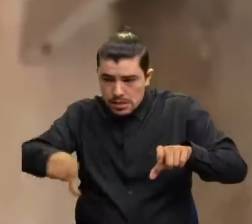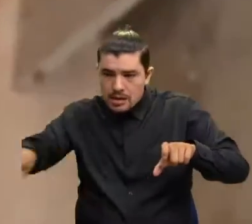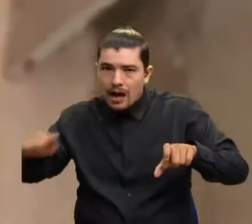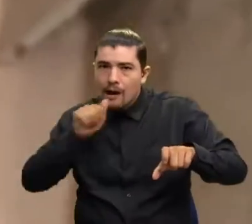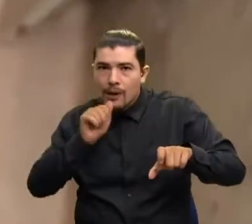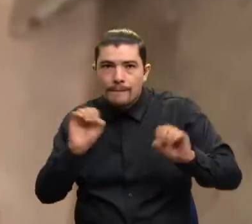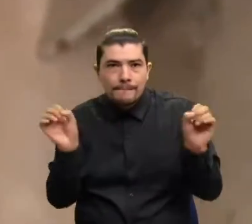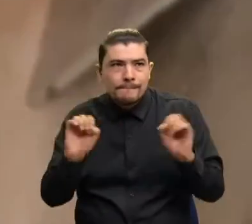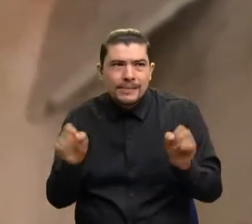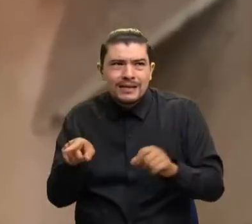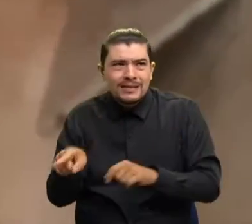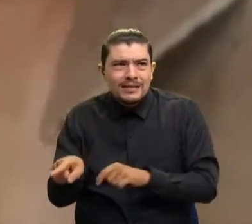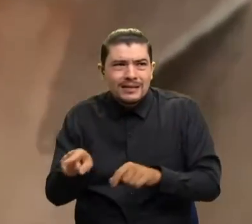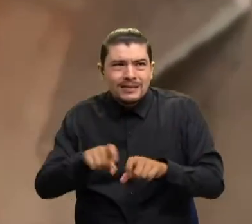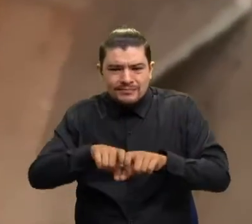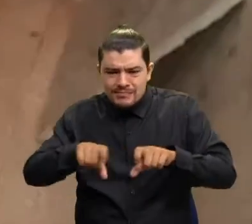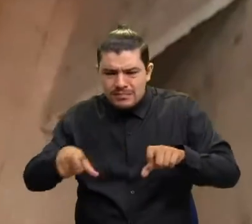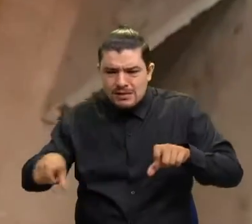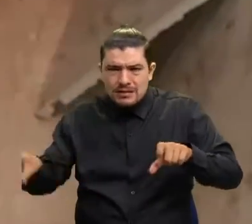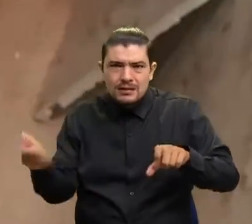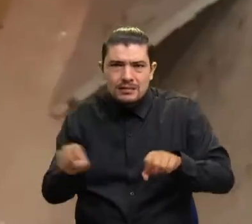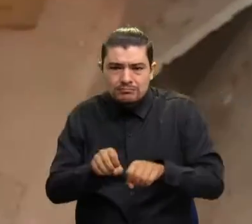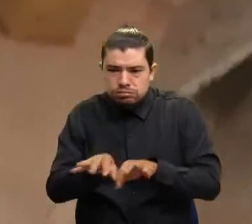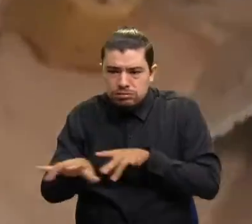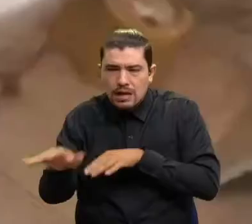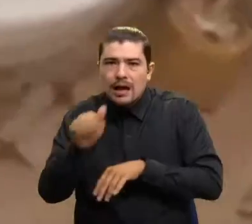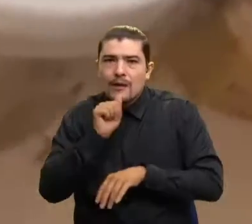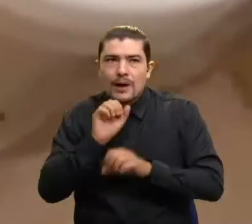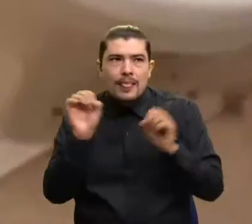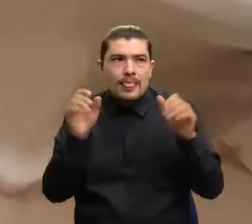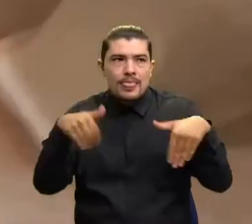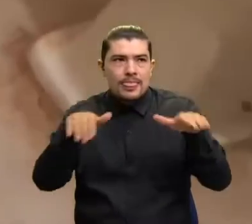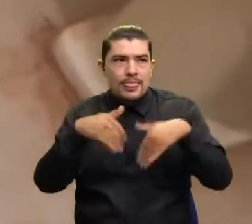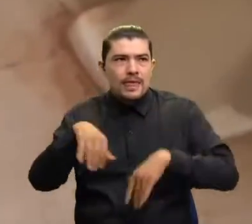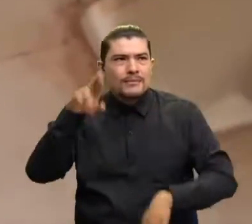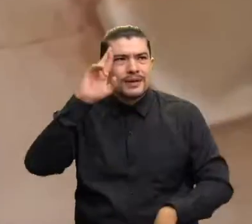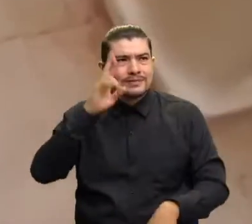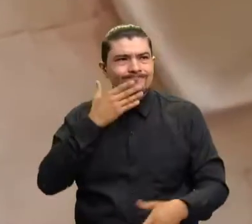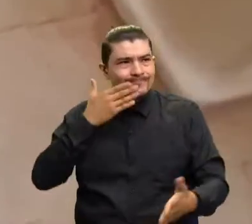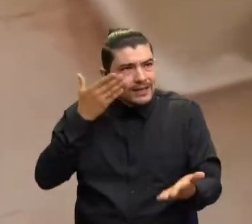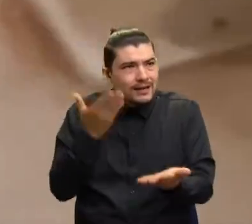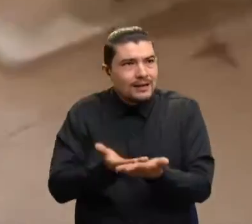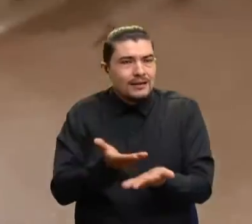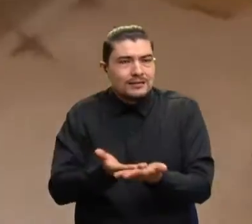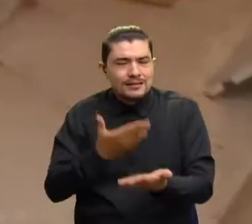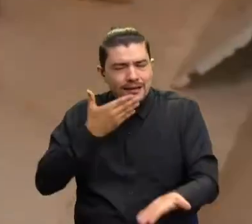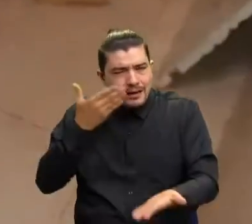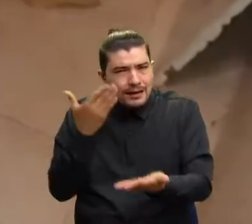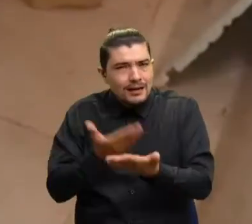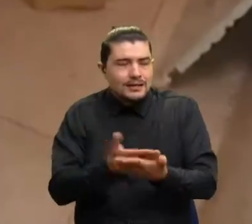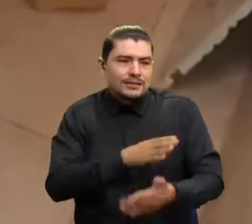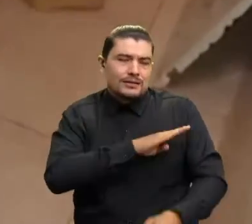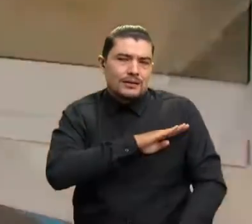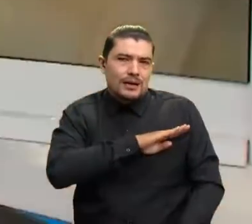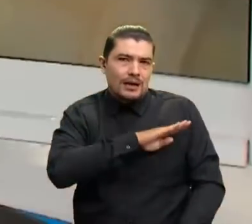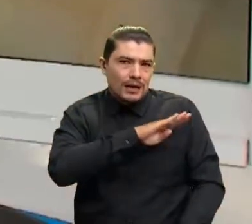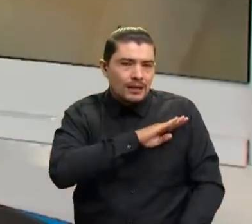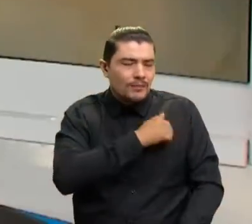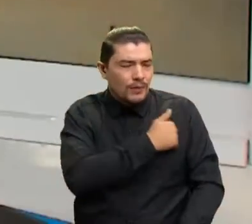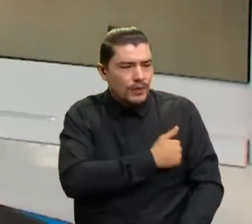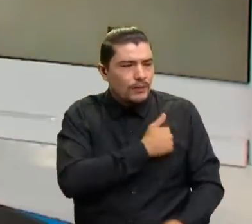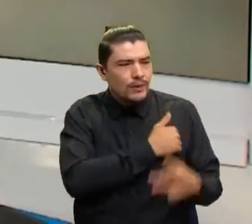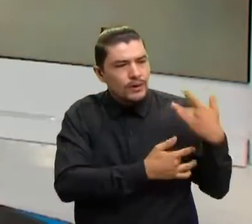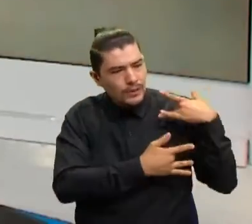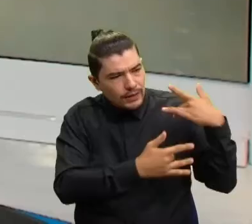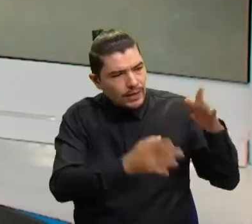tapadas, llenas de raíces y no dejan circular el agua. Agradecemos a la administración municipal, nos colaboren. Es